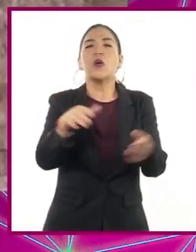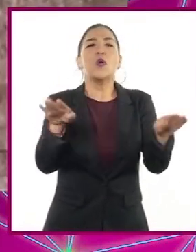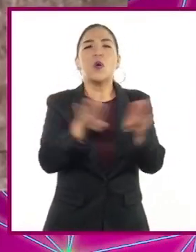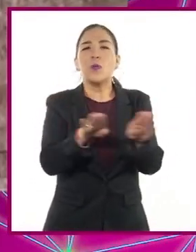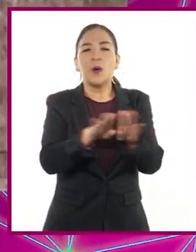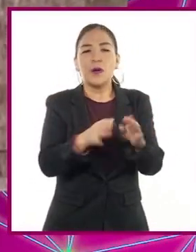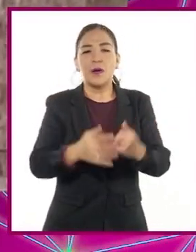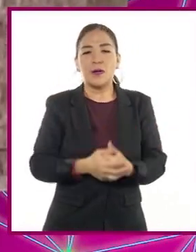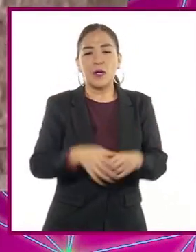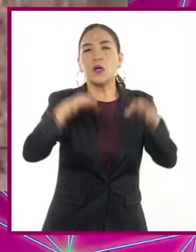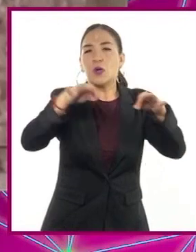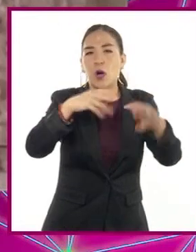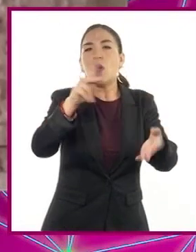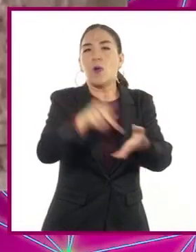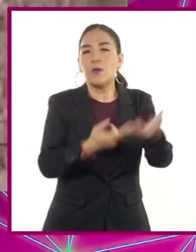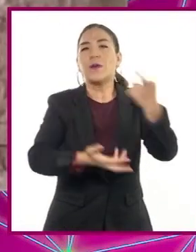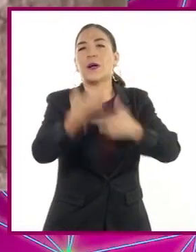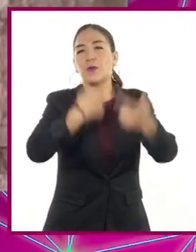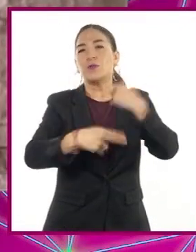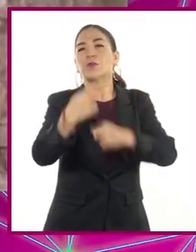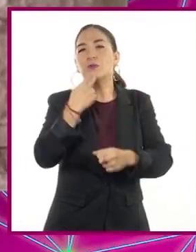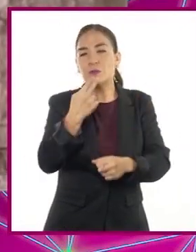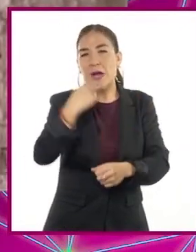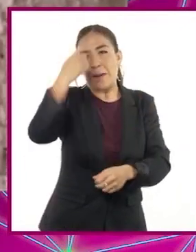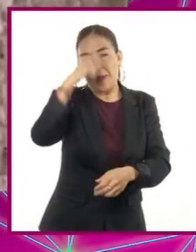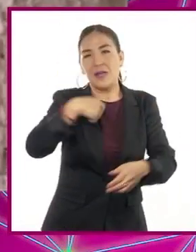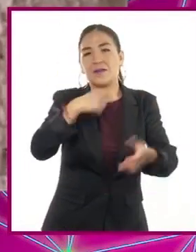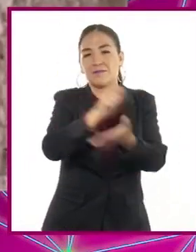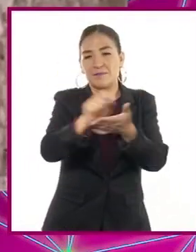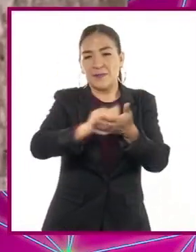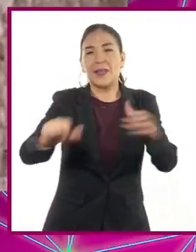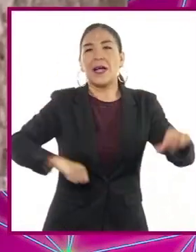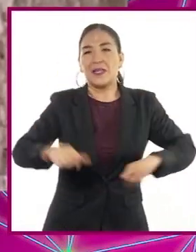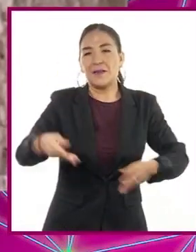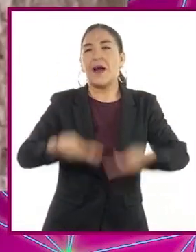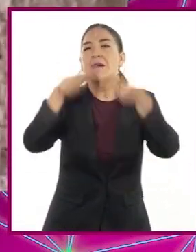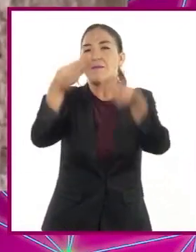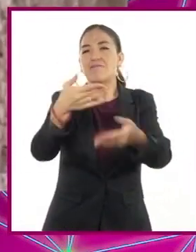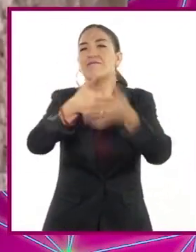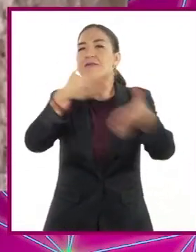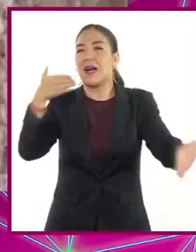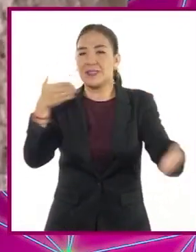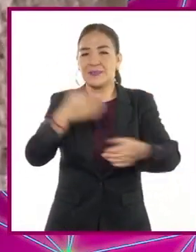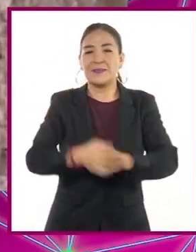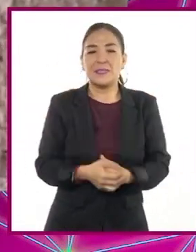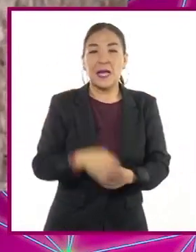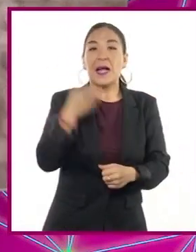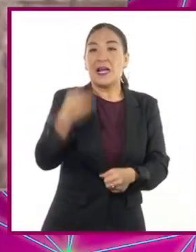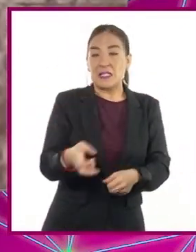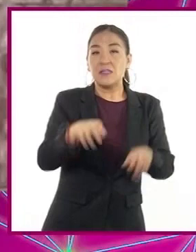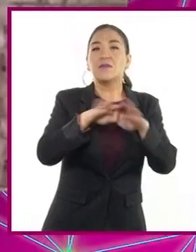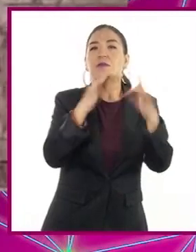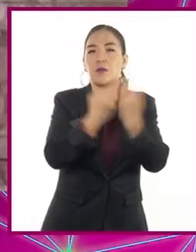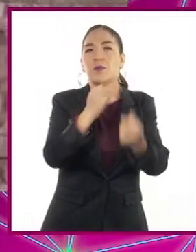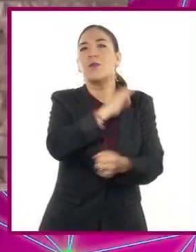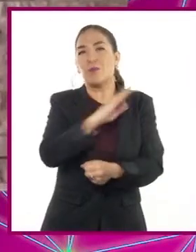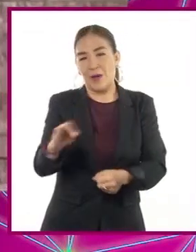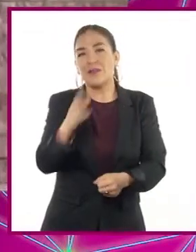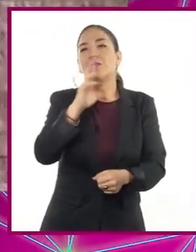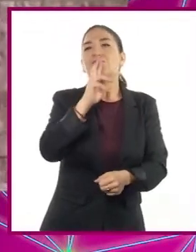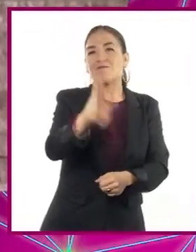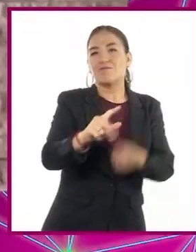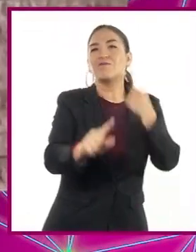de hojas recicladas para poder entregar mis actividades a tiempo. Con esta estrategia puedo resolver esa